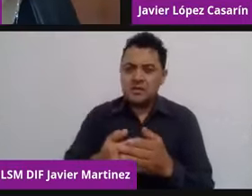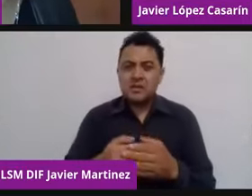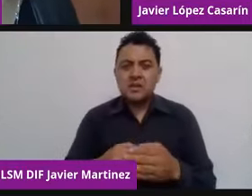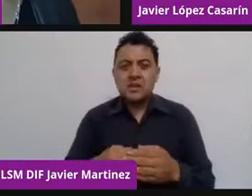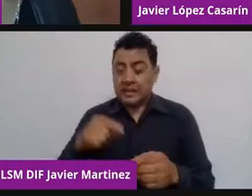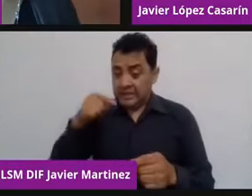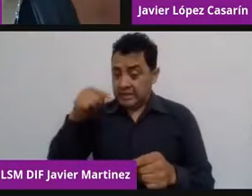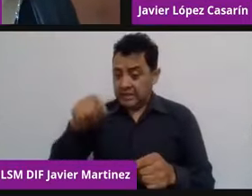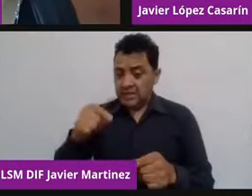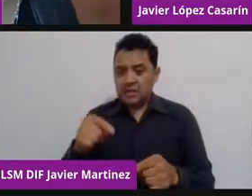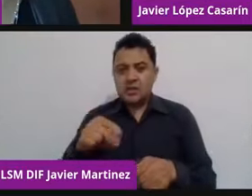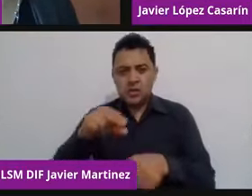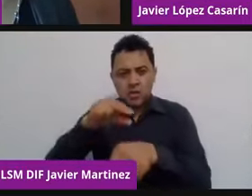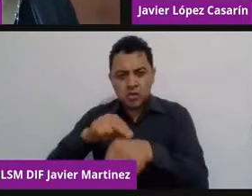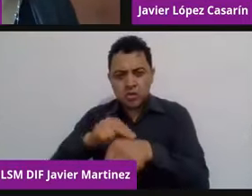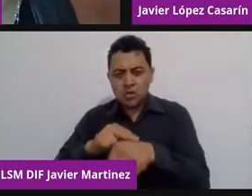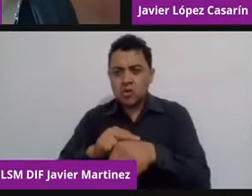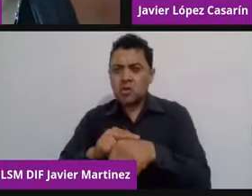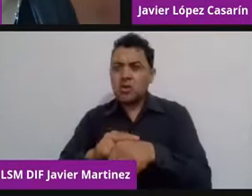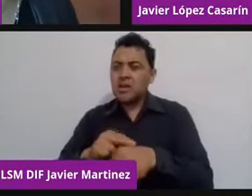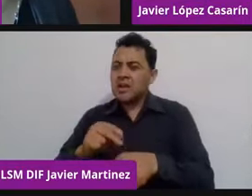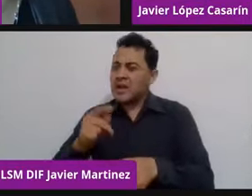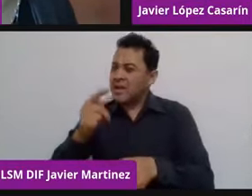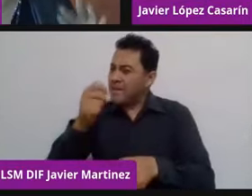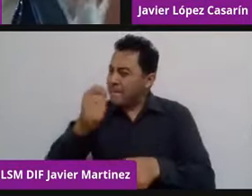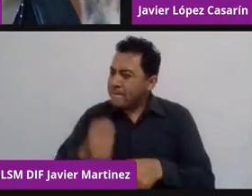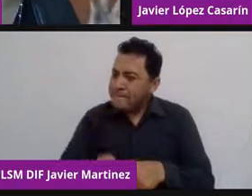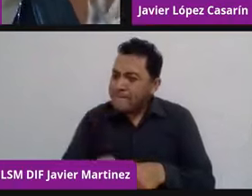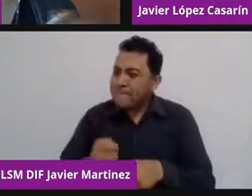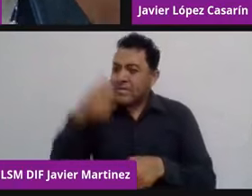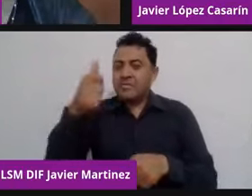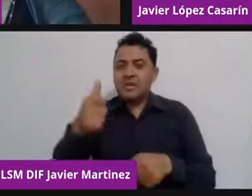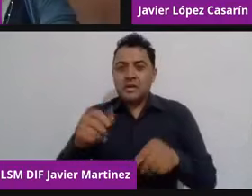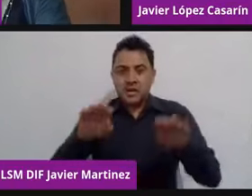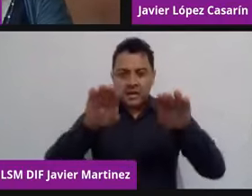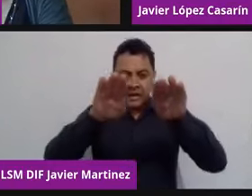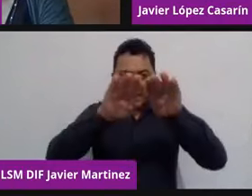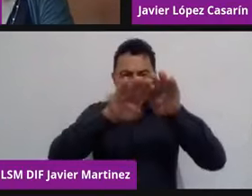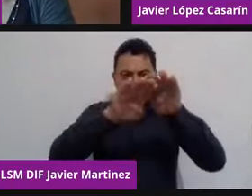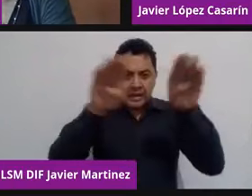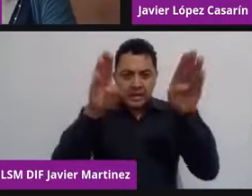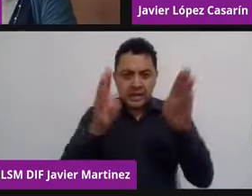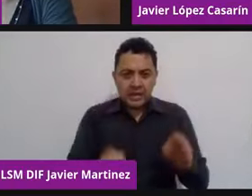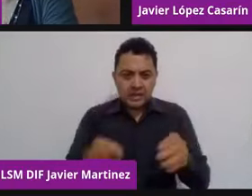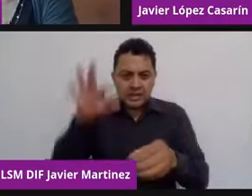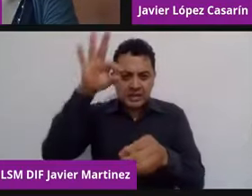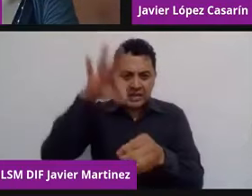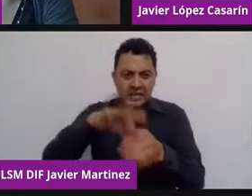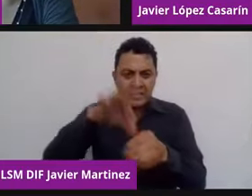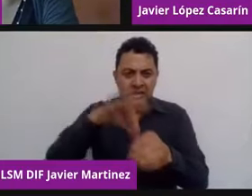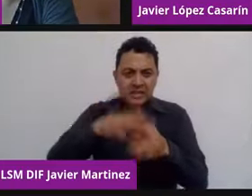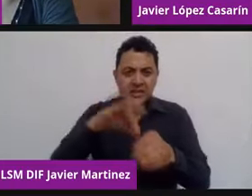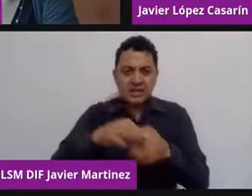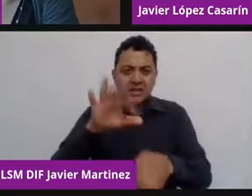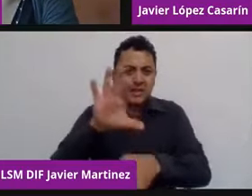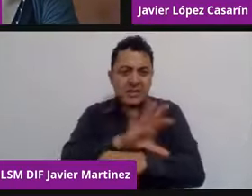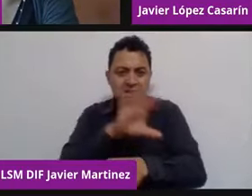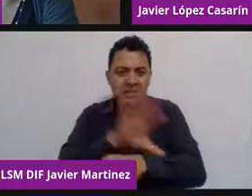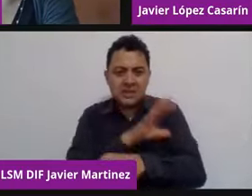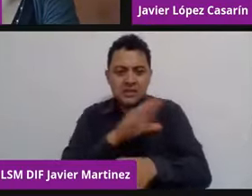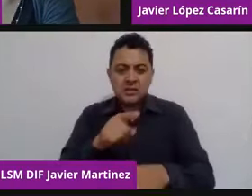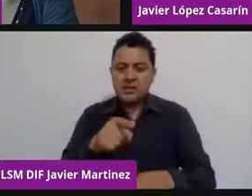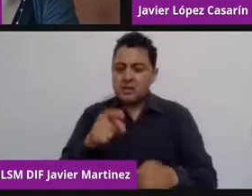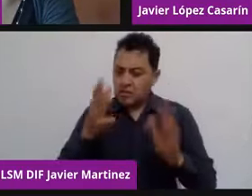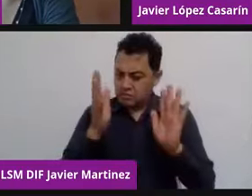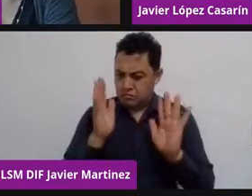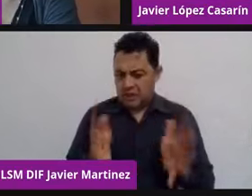casilla electrónica en el país que nunca, ¿no? Nunca vio la luz, es decir, está el prototipo, ya